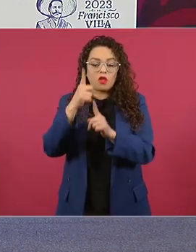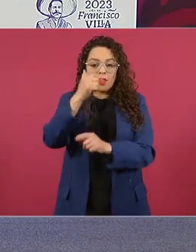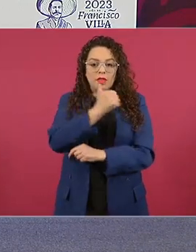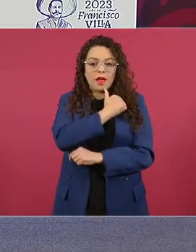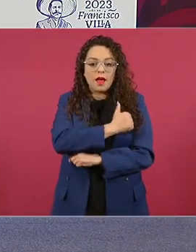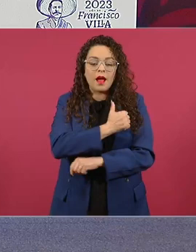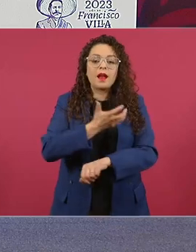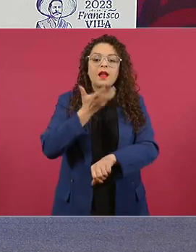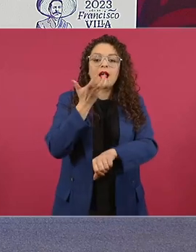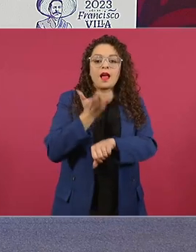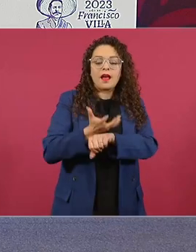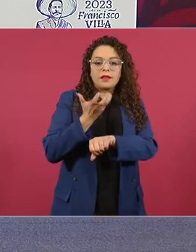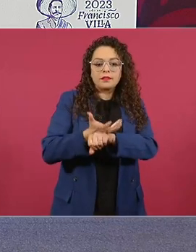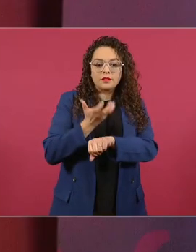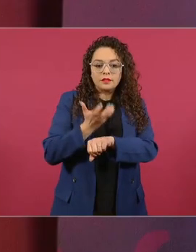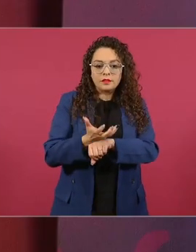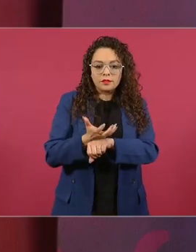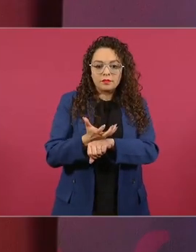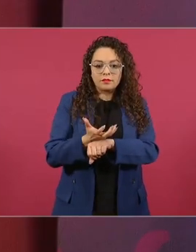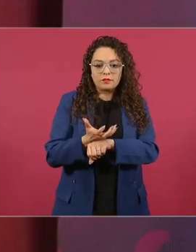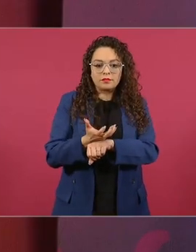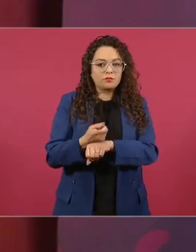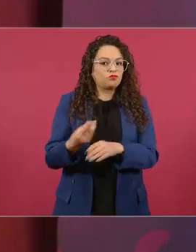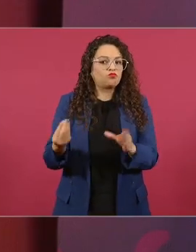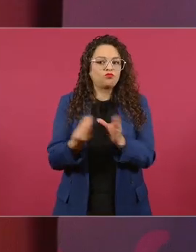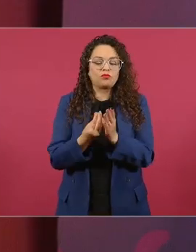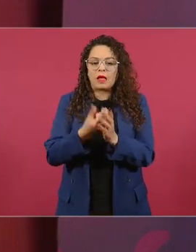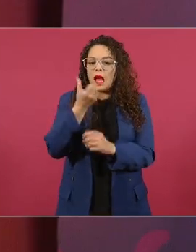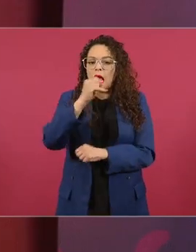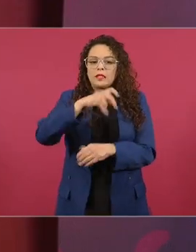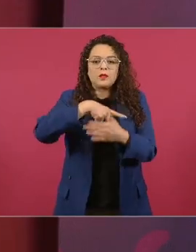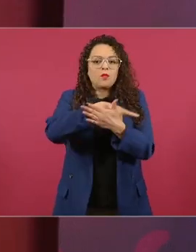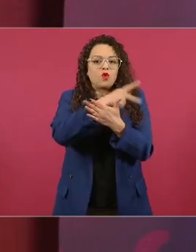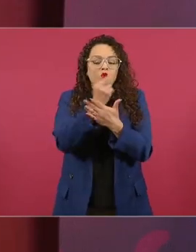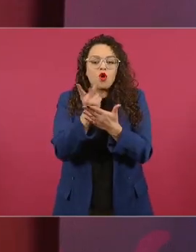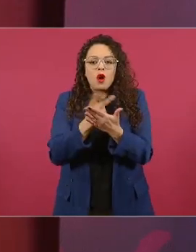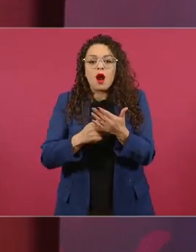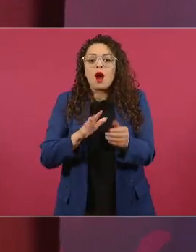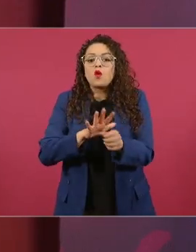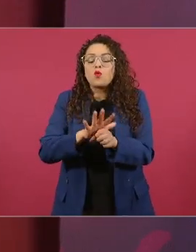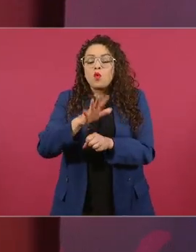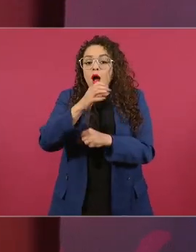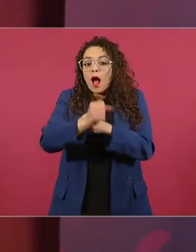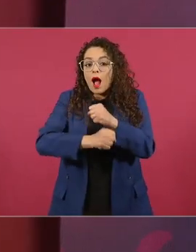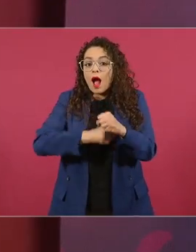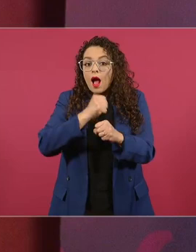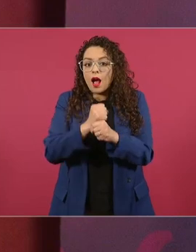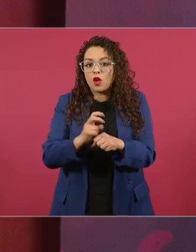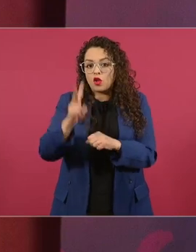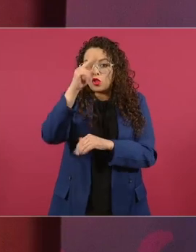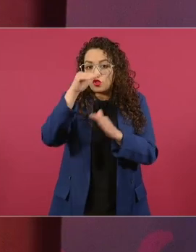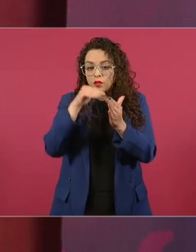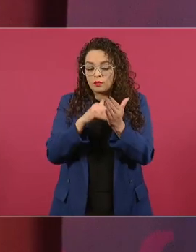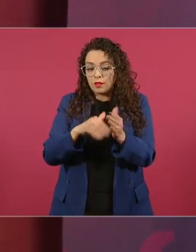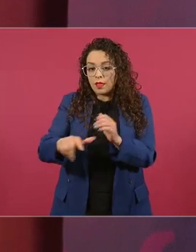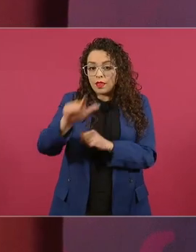modelos como es todo el programa sean anteriores a dos mil diecisiete.